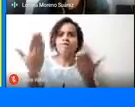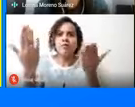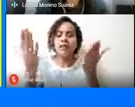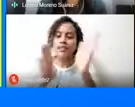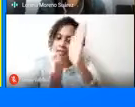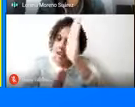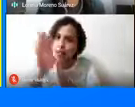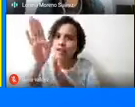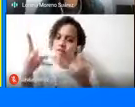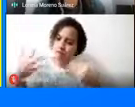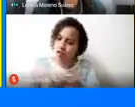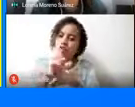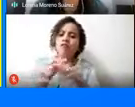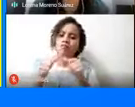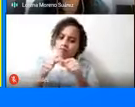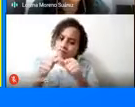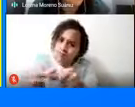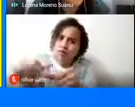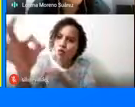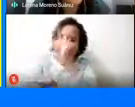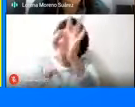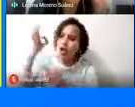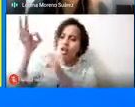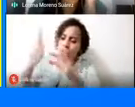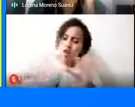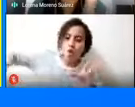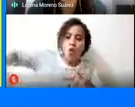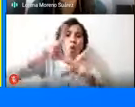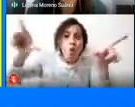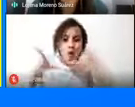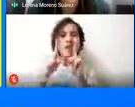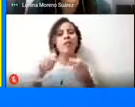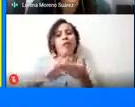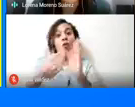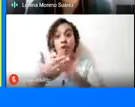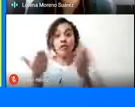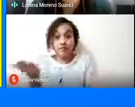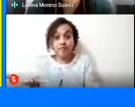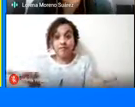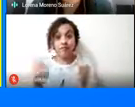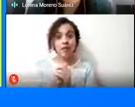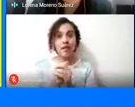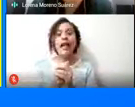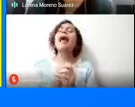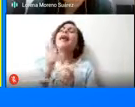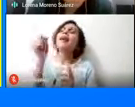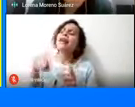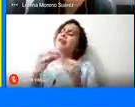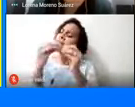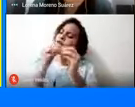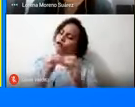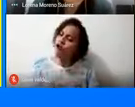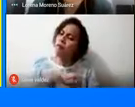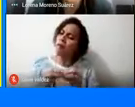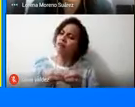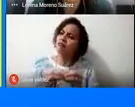desarrollo integral y sostenible del territorio y de la comunidad, ¿cierto? Y que se dé de manera segura